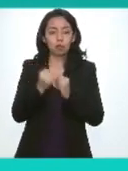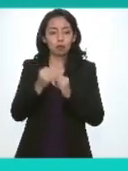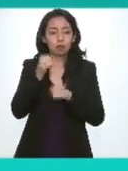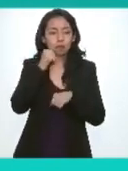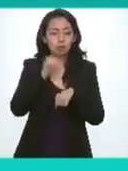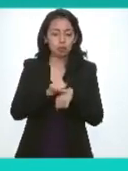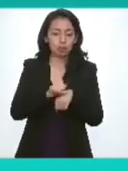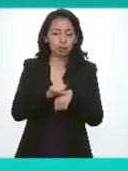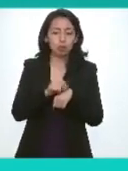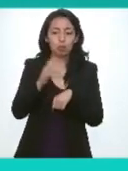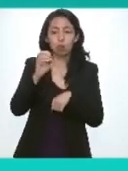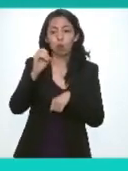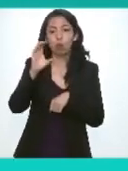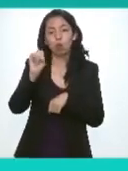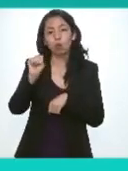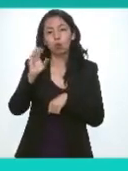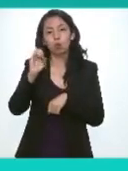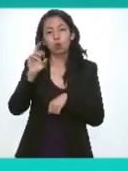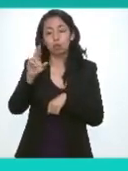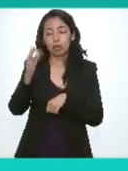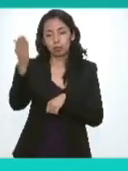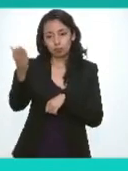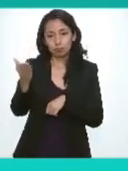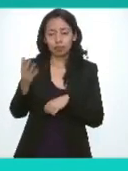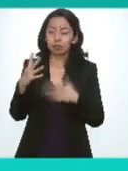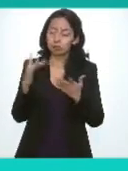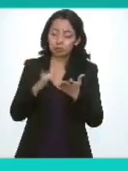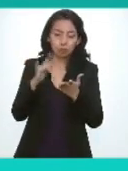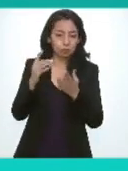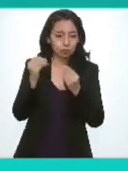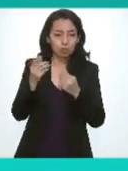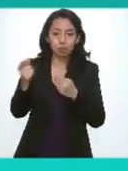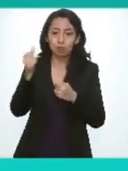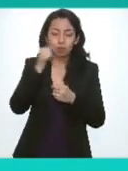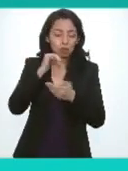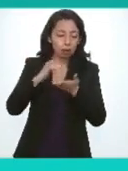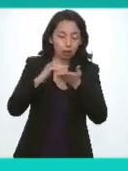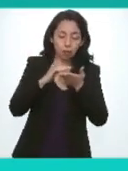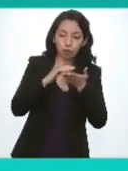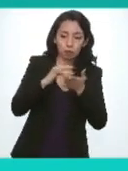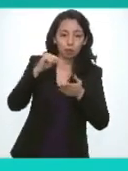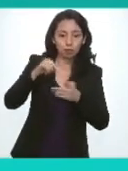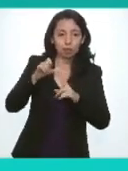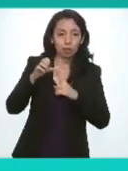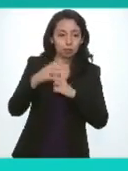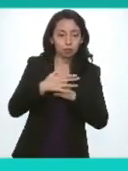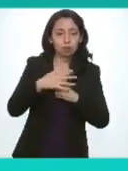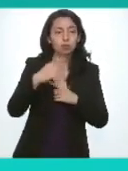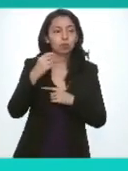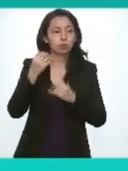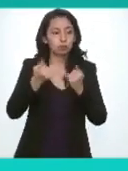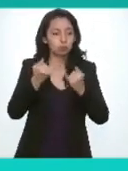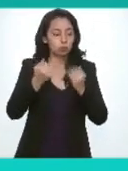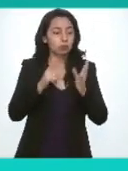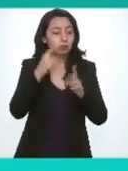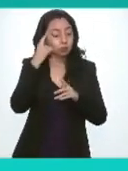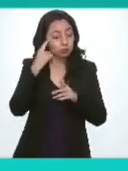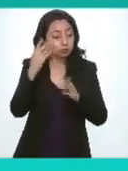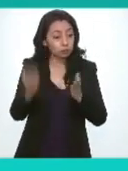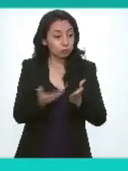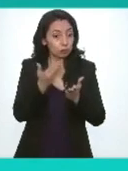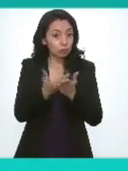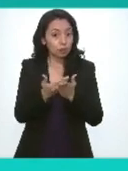ejecutivo maestro Oscar Mauricio Guerrafort el acompañamiento que hicieron a la comisión jurídica para que la